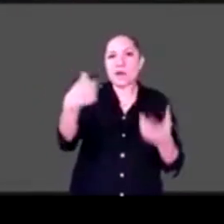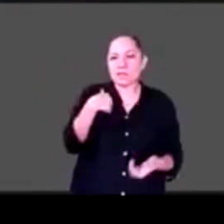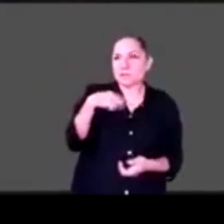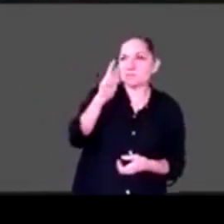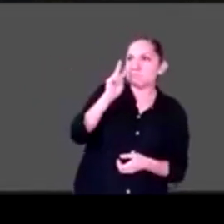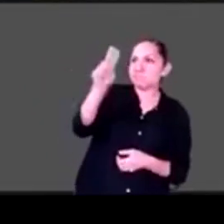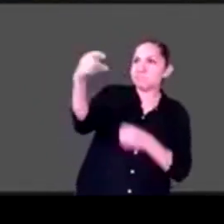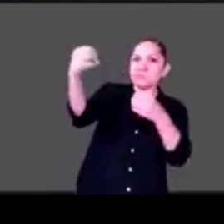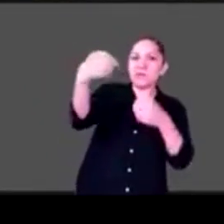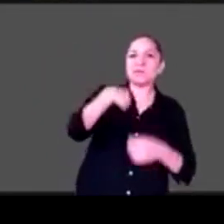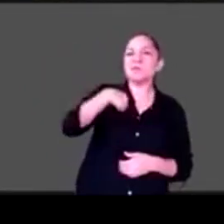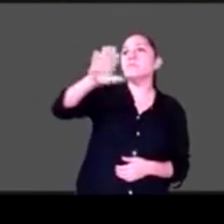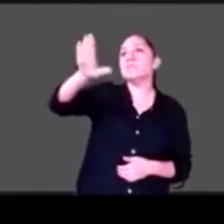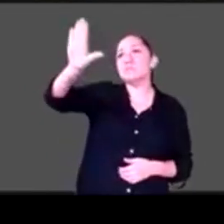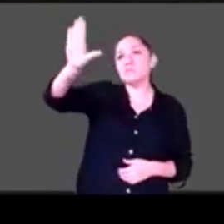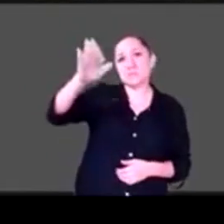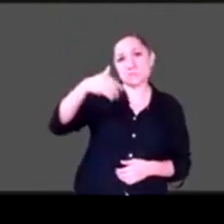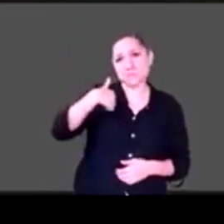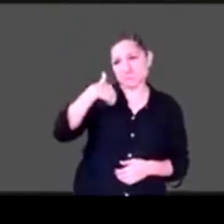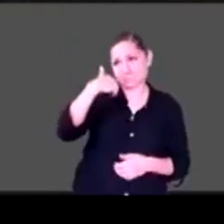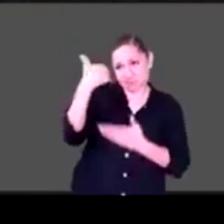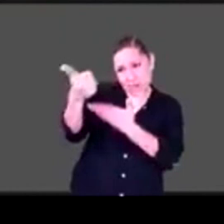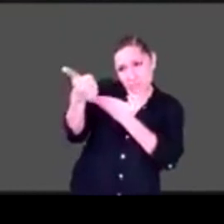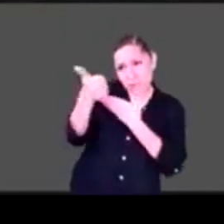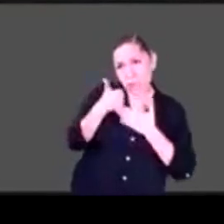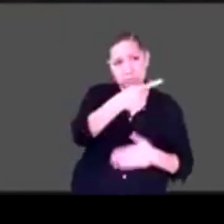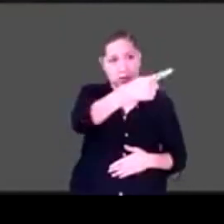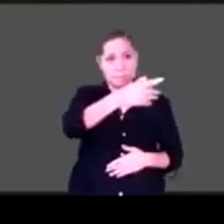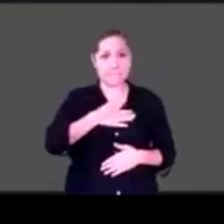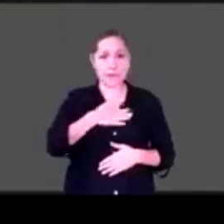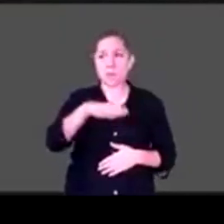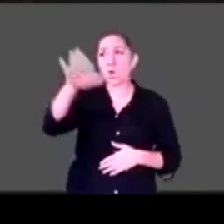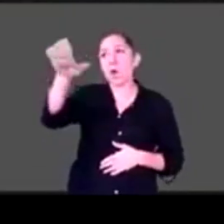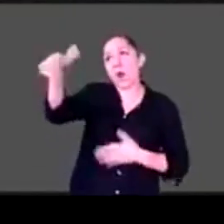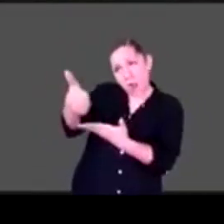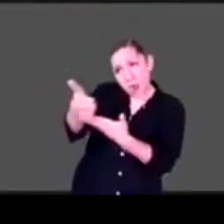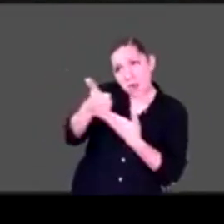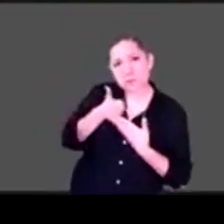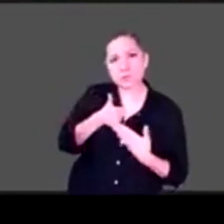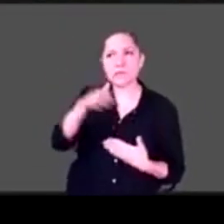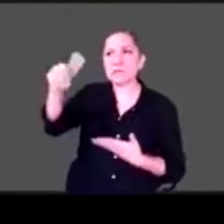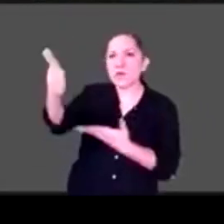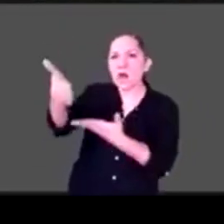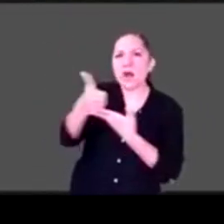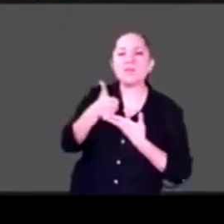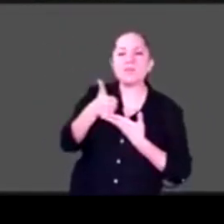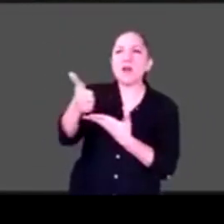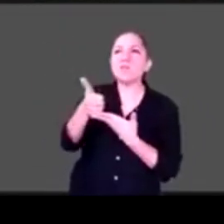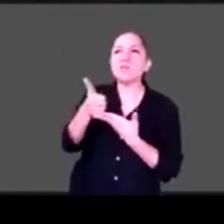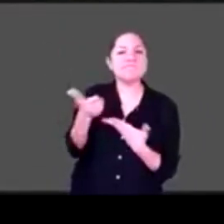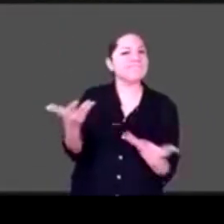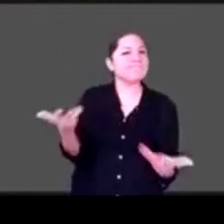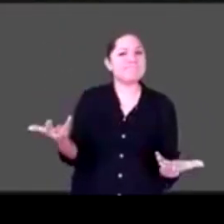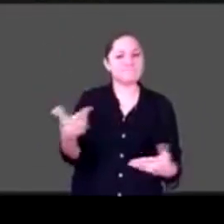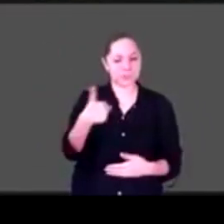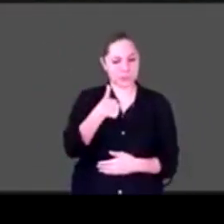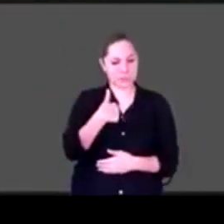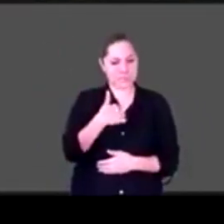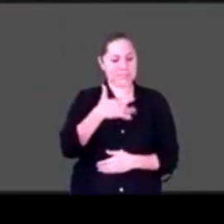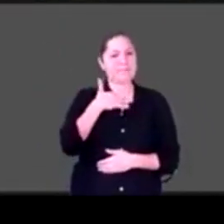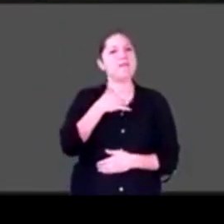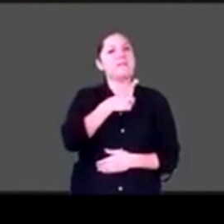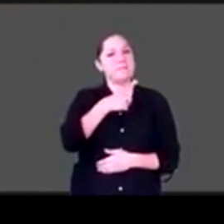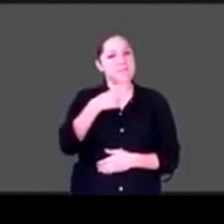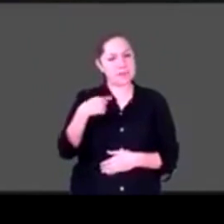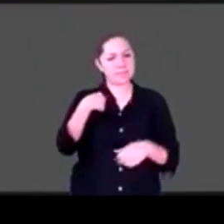tengo que... O sea, esa prudencia creo que son de las pequeñas cosas que en lo cotidiano se vuelven un